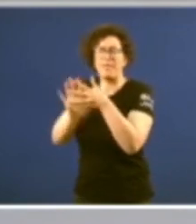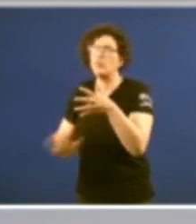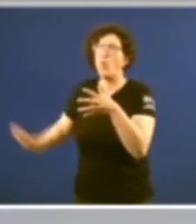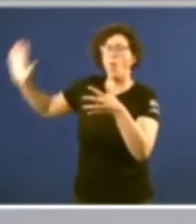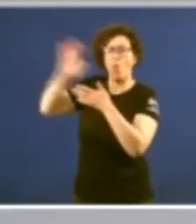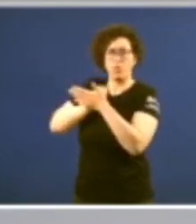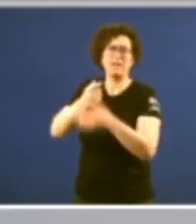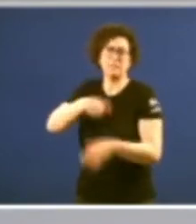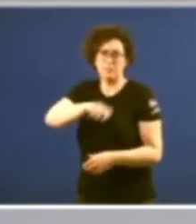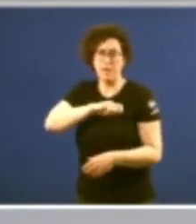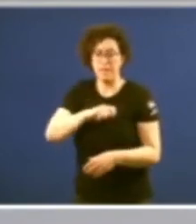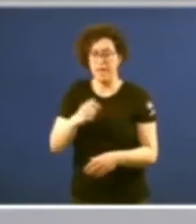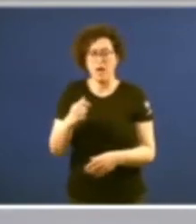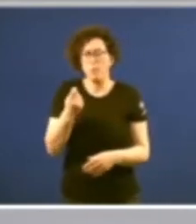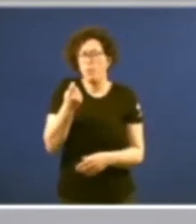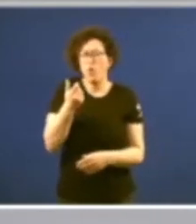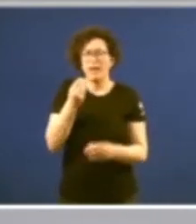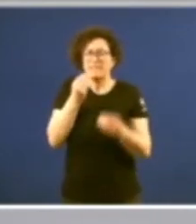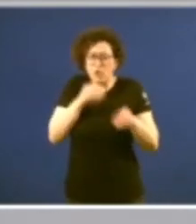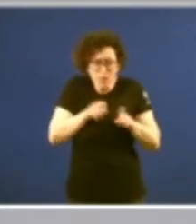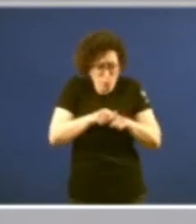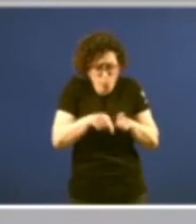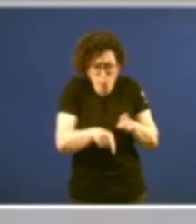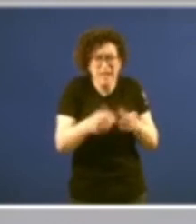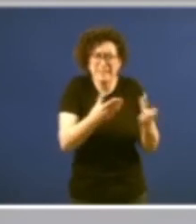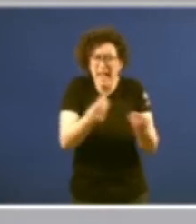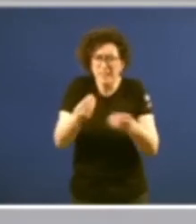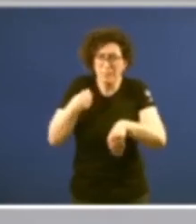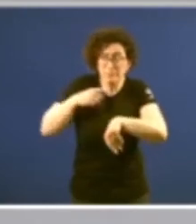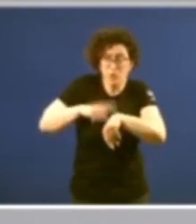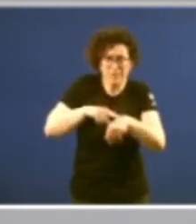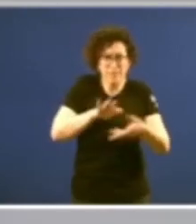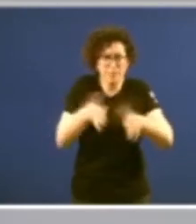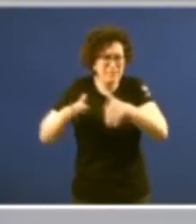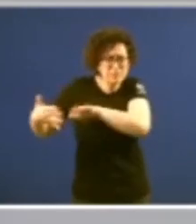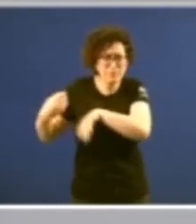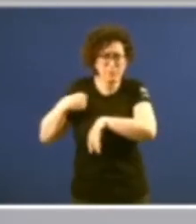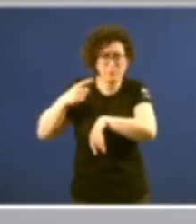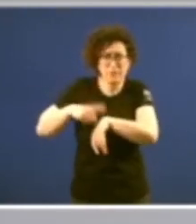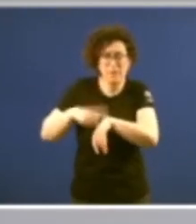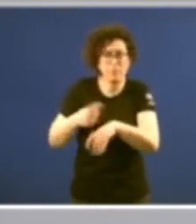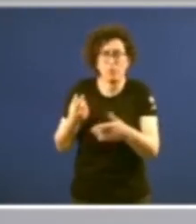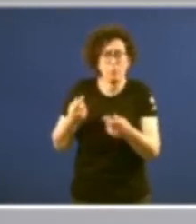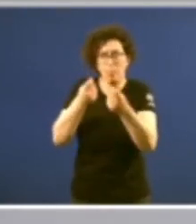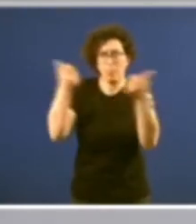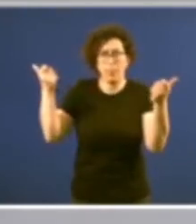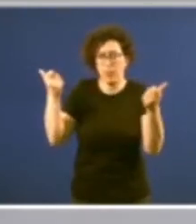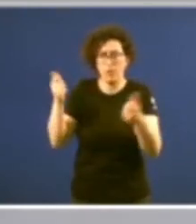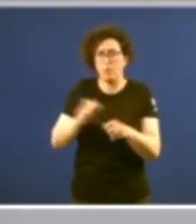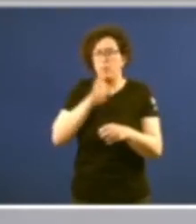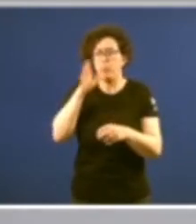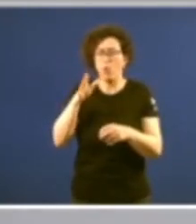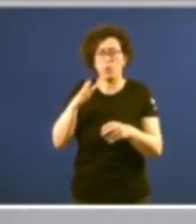Hai poucos precedentes de tantas transformacións simultáneas que ademais non tiveran un colorario de